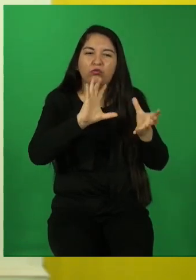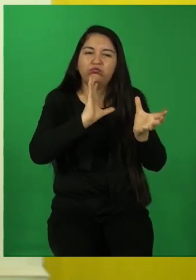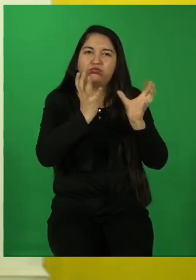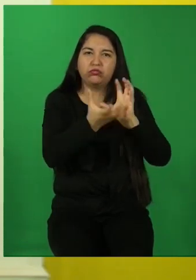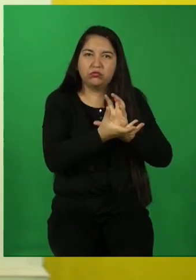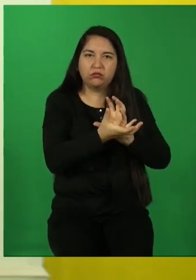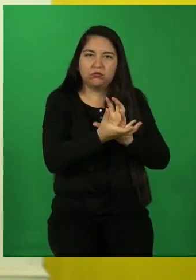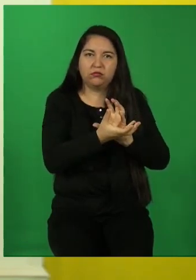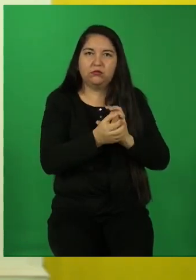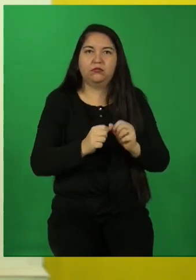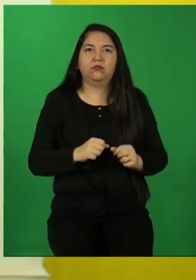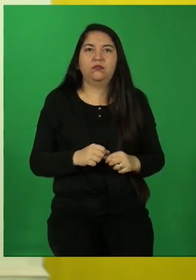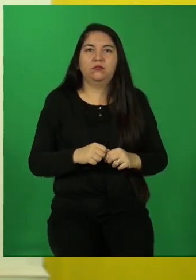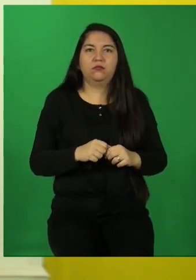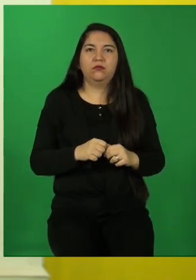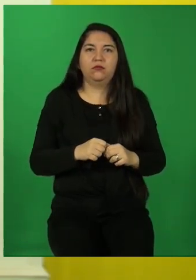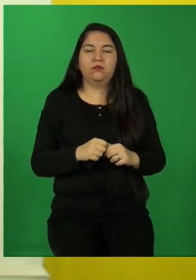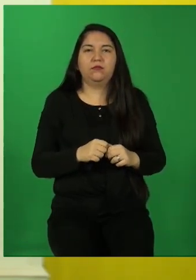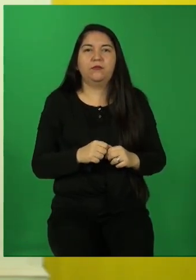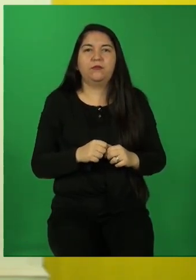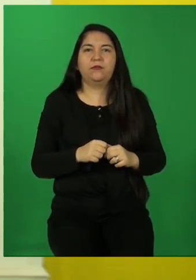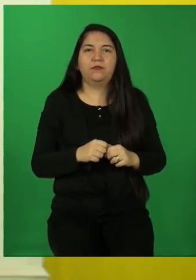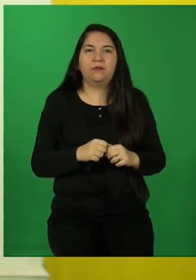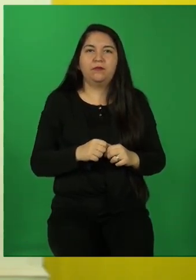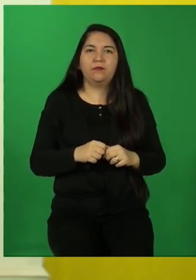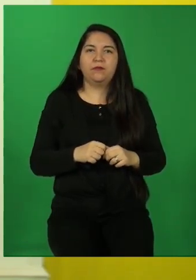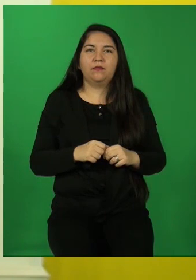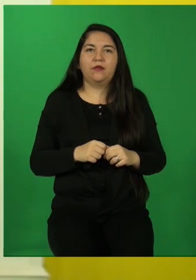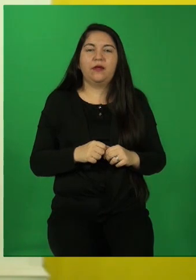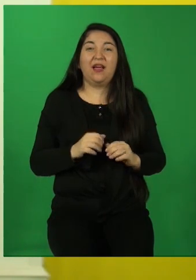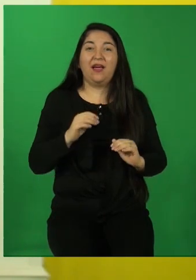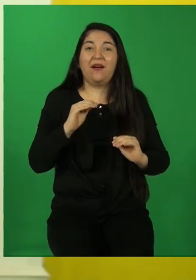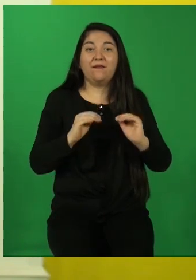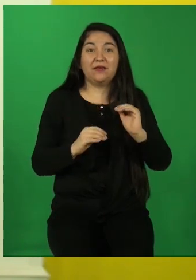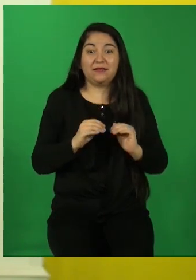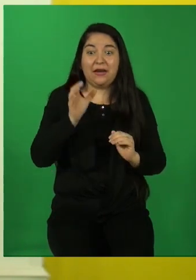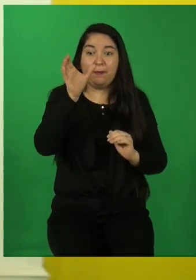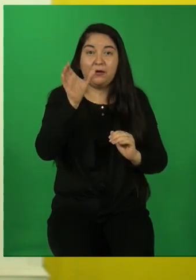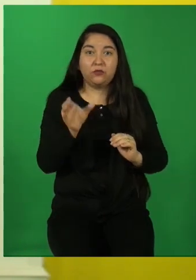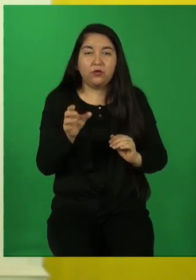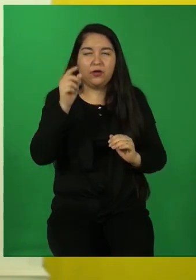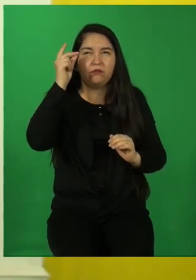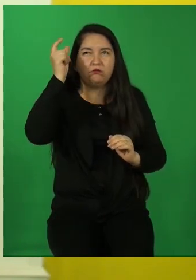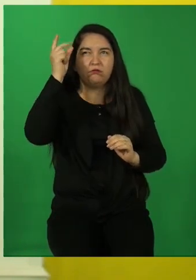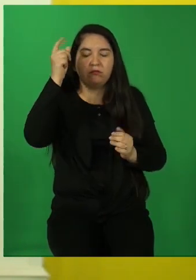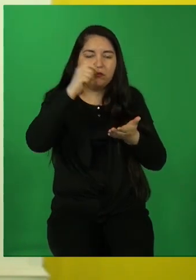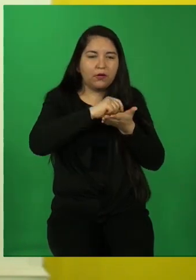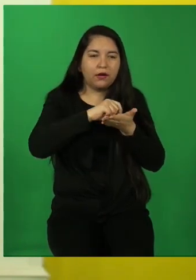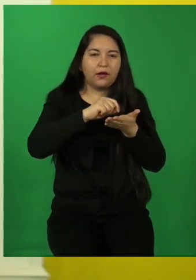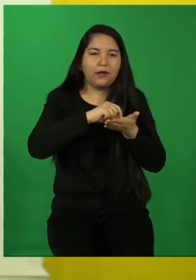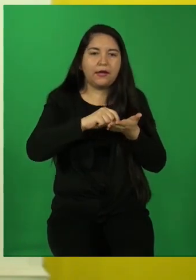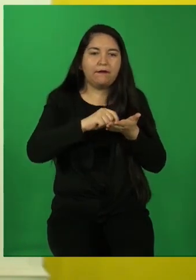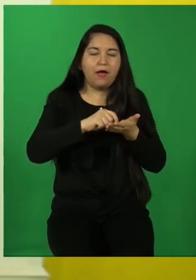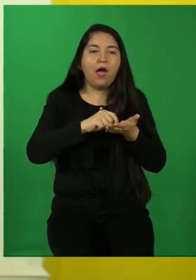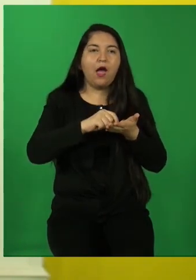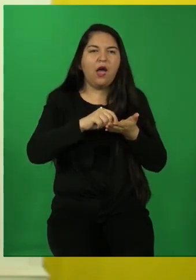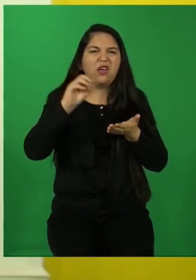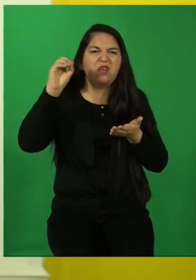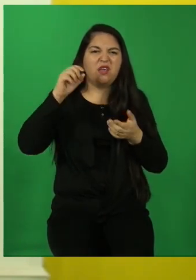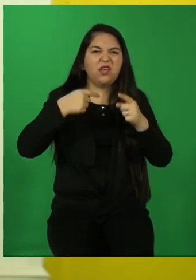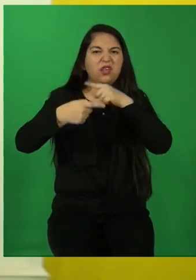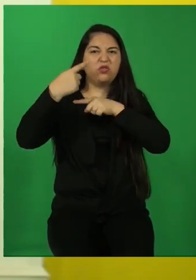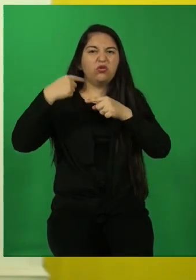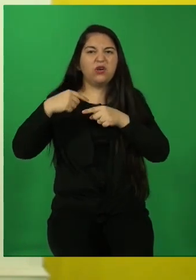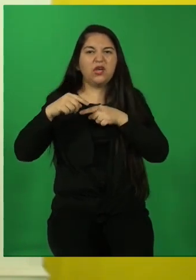otro, es una cadena. Entonces tenemos que, a veces el autor hace estas cosas ficticias dentro de la